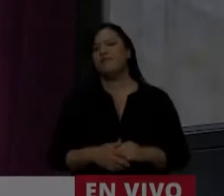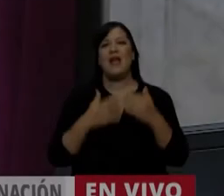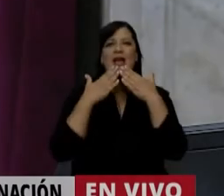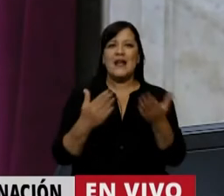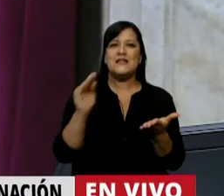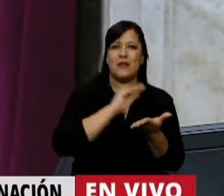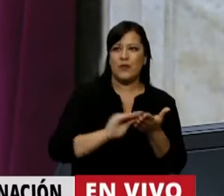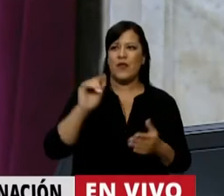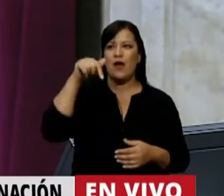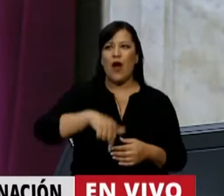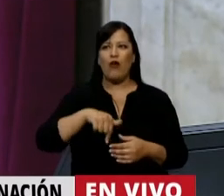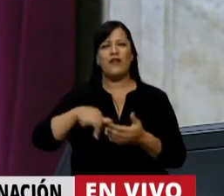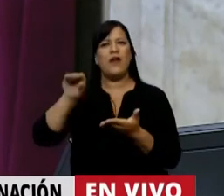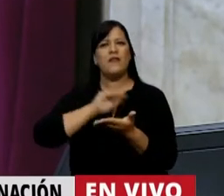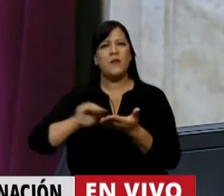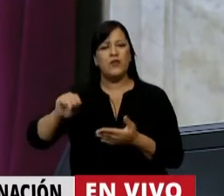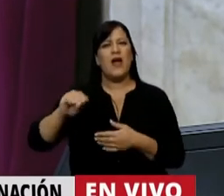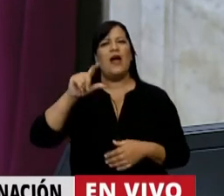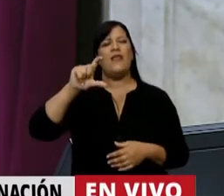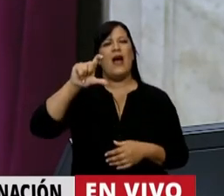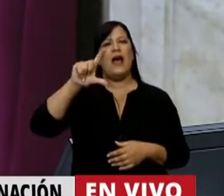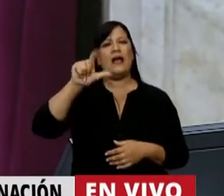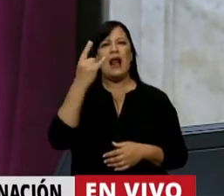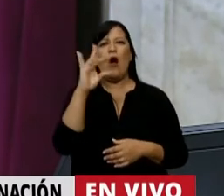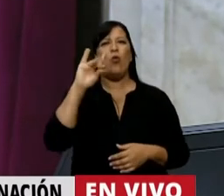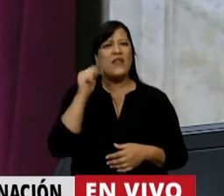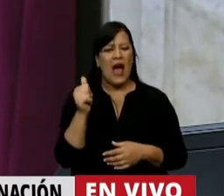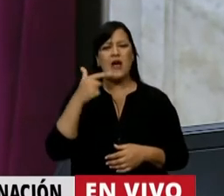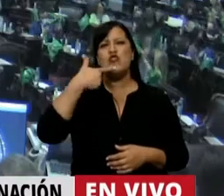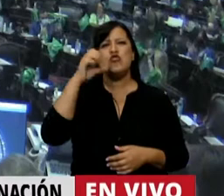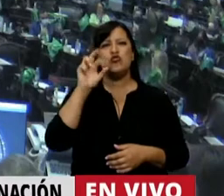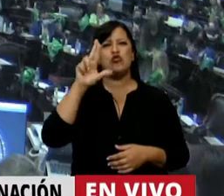En el uso de la palabra, la diputada Claudia Beatriz Ormachea.